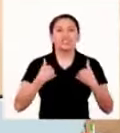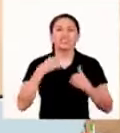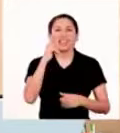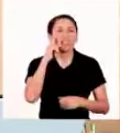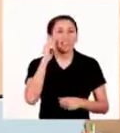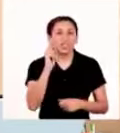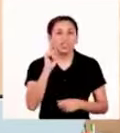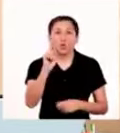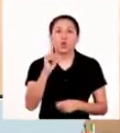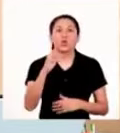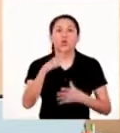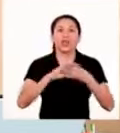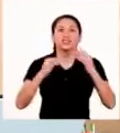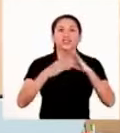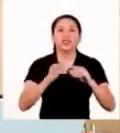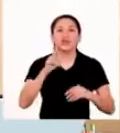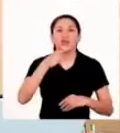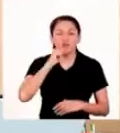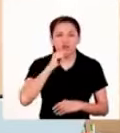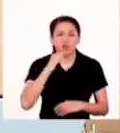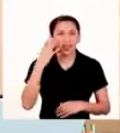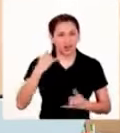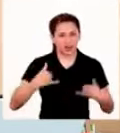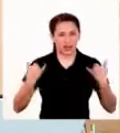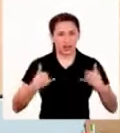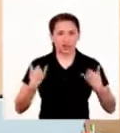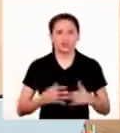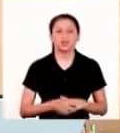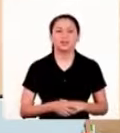testimonio de un adolescente. ¡Vamos a conocerlo!